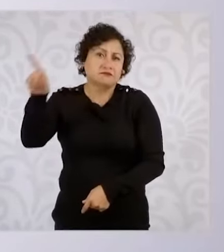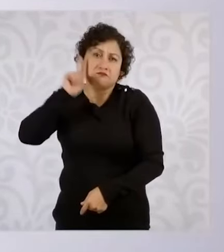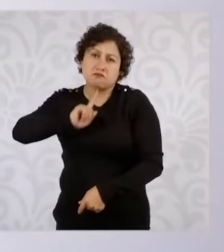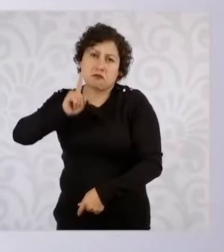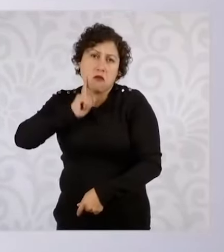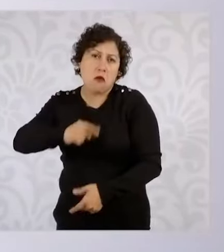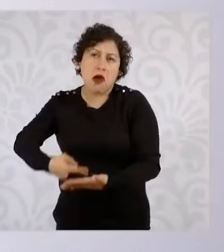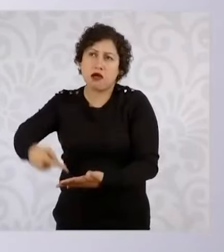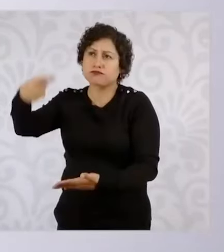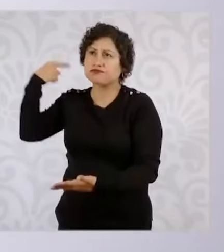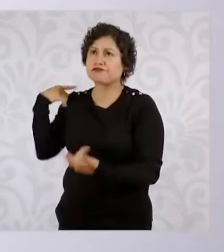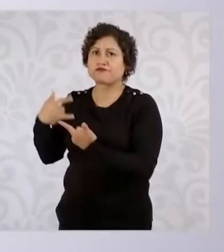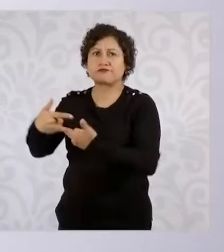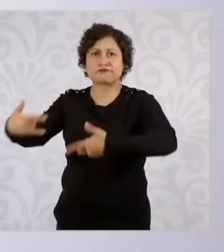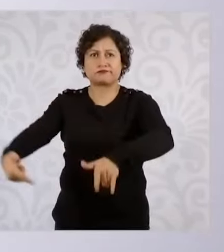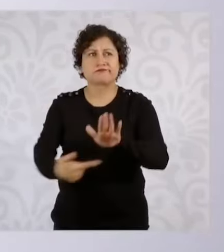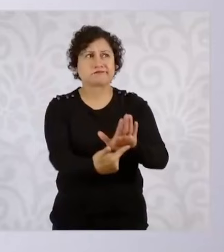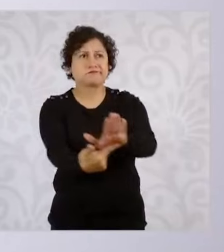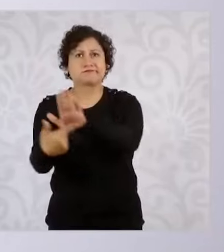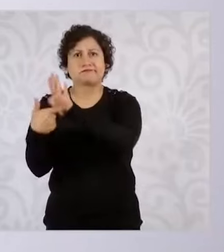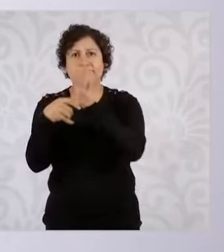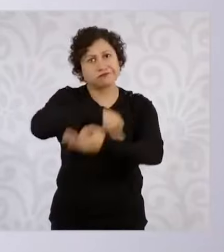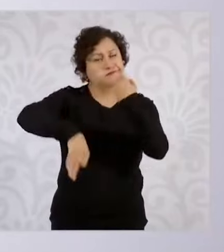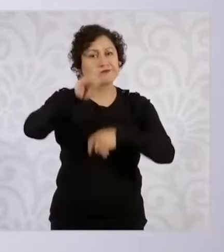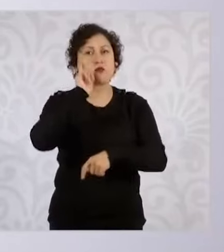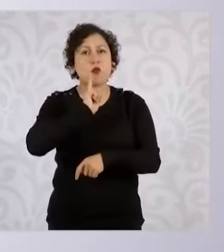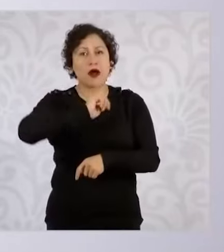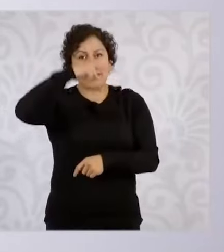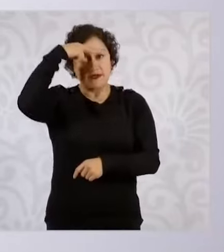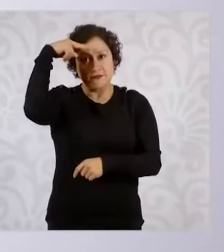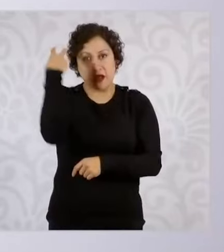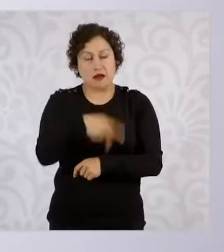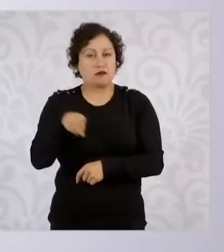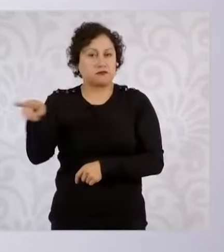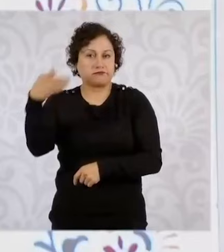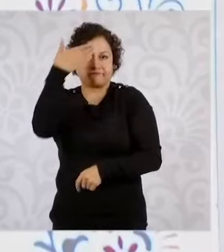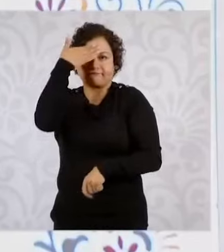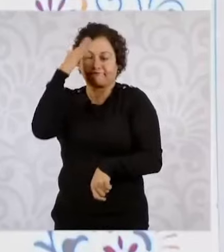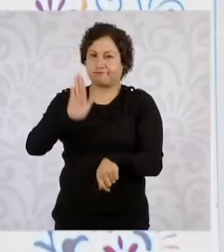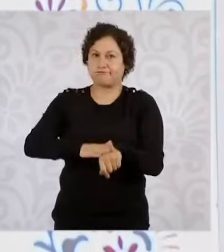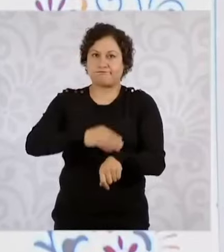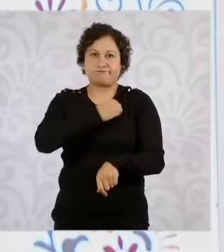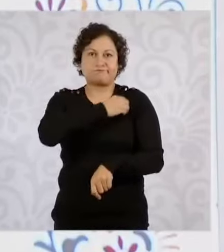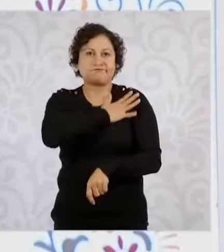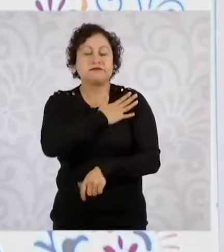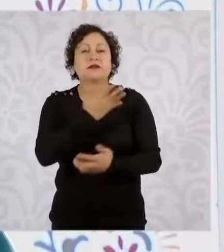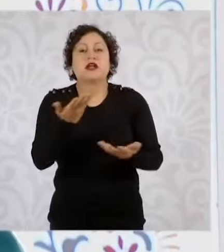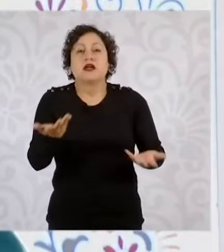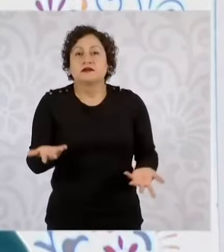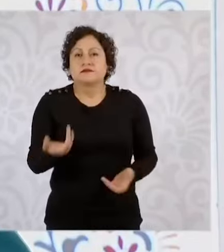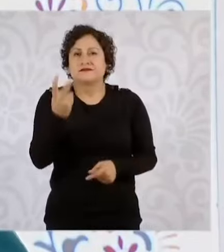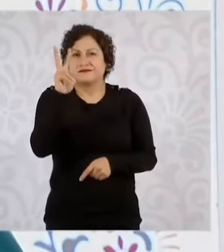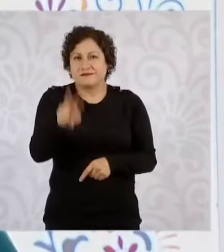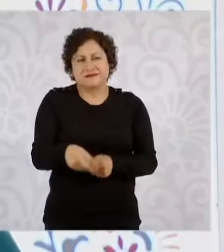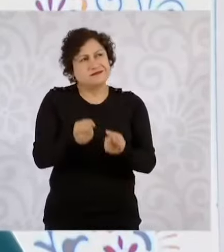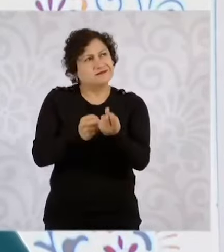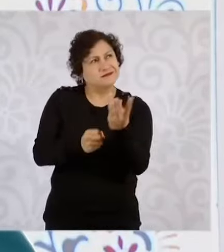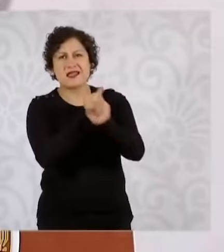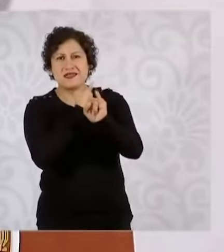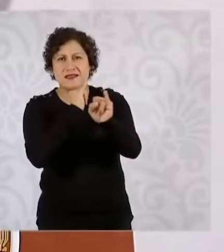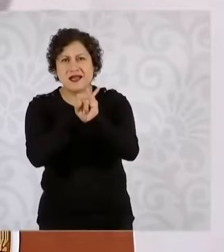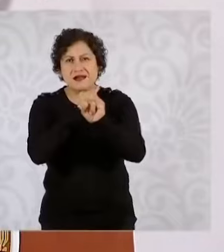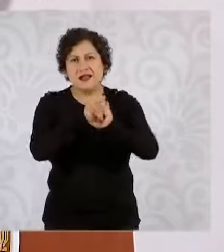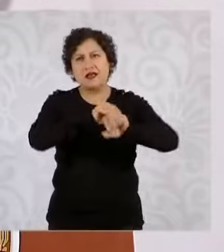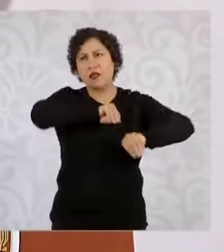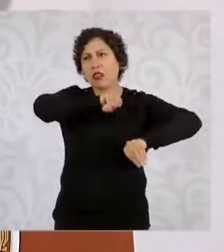para muchas mujeres mexicanas o para todas las mujeres mexicanas. Y este odio que hay, que se manifiesta en las redes,